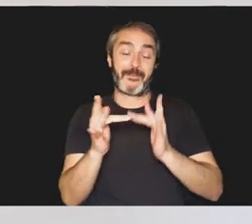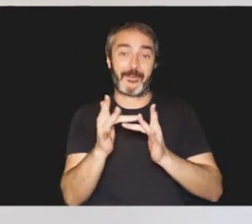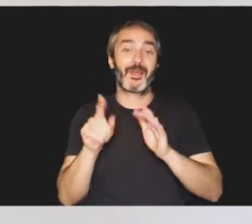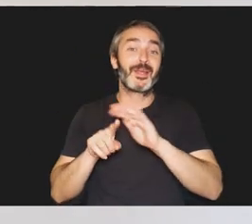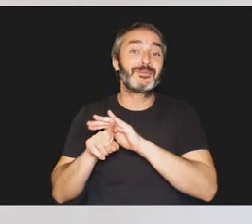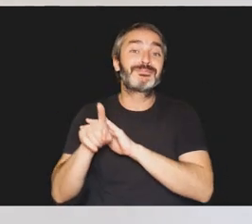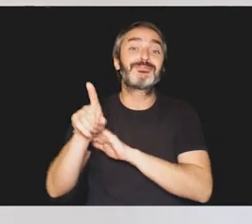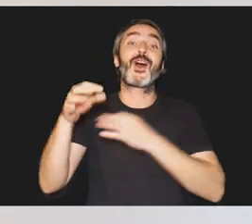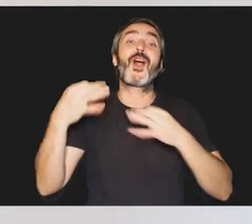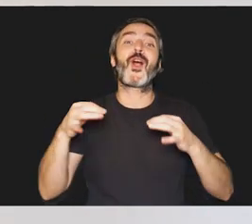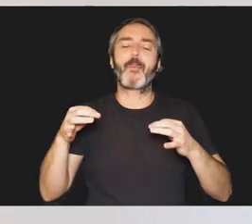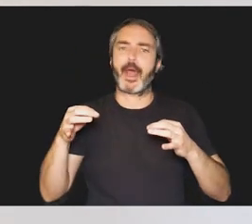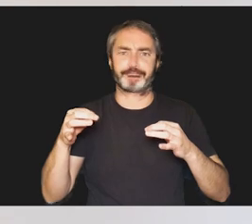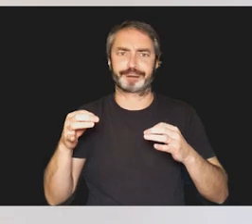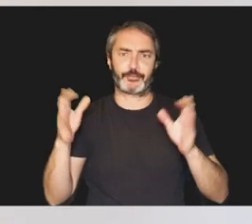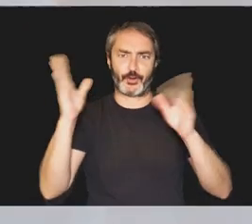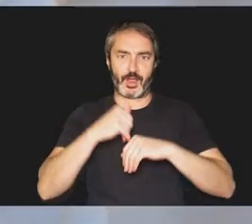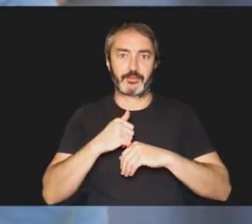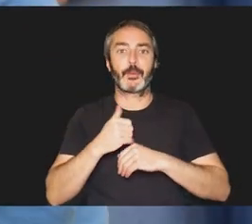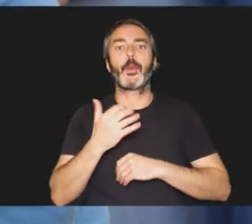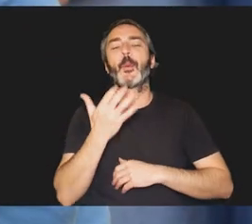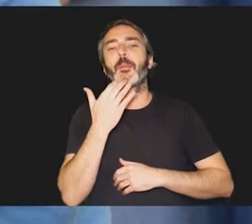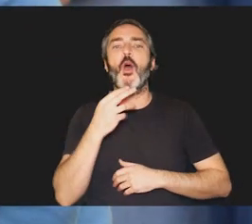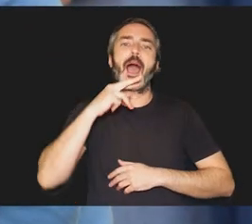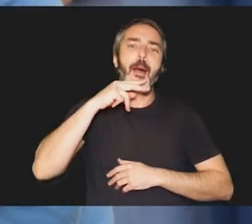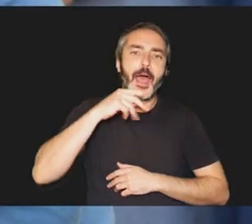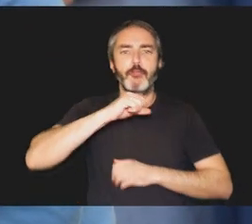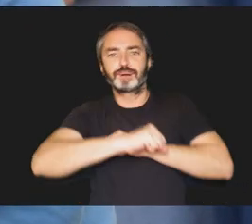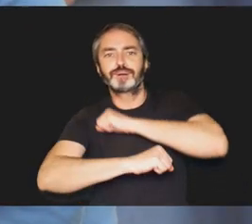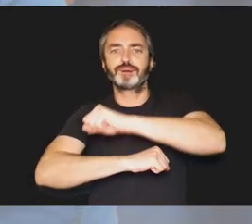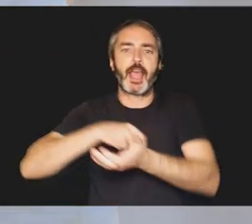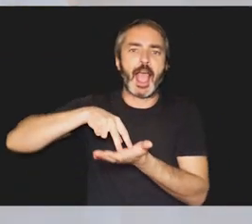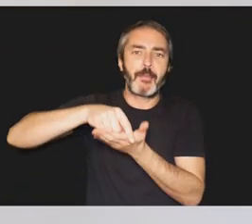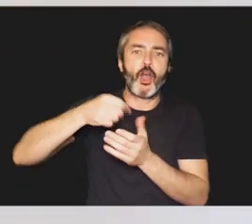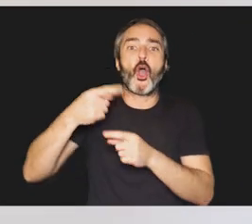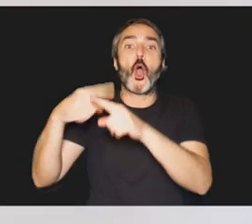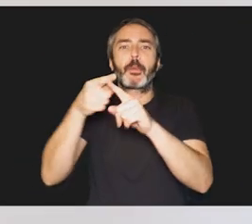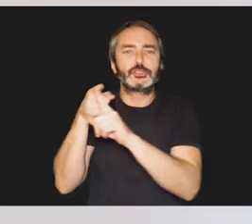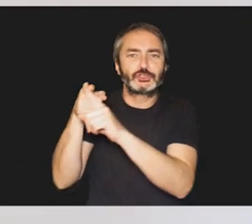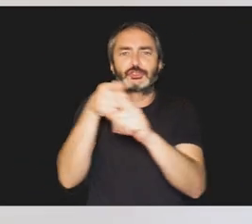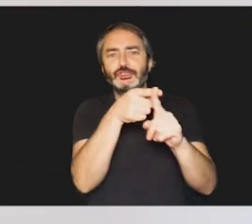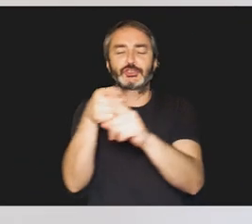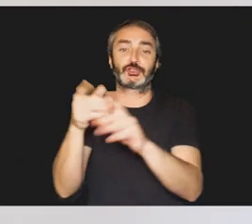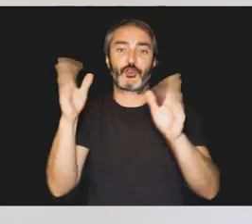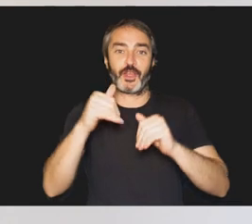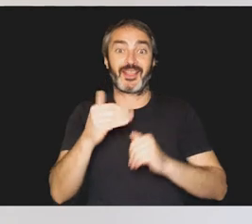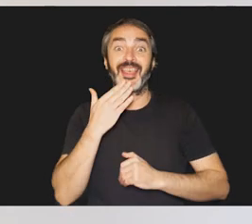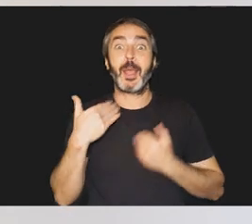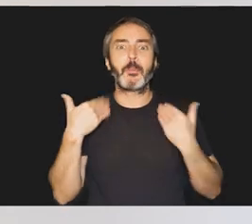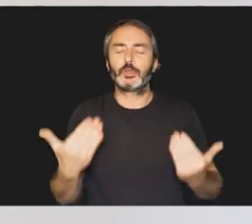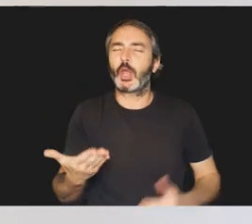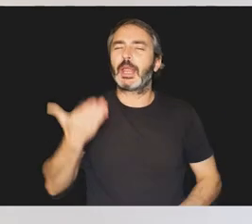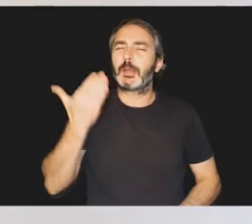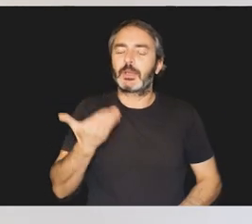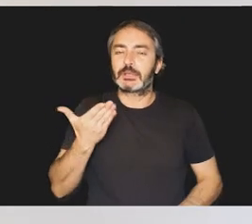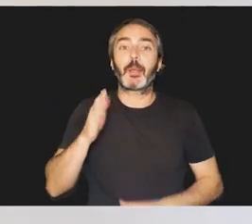tendrá una evolución típica en los hitos del desarrollo, como son hablar, platear, caminar o perseguir objetos. Los primeros años de vida son